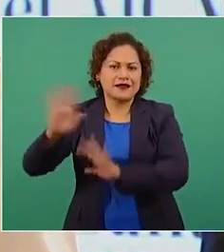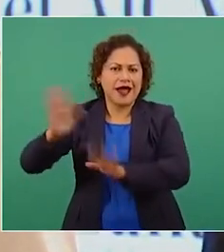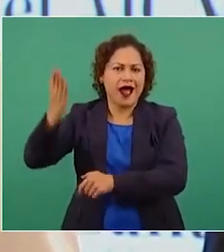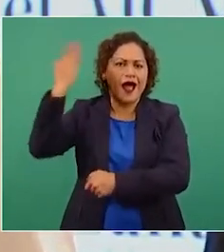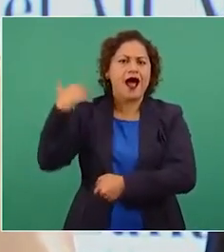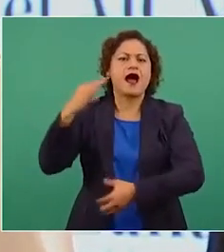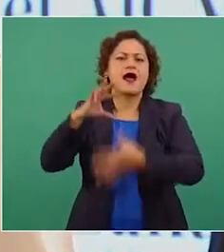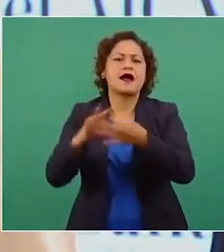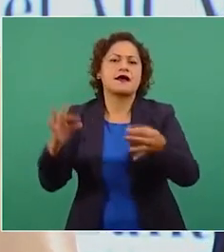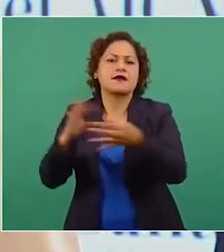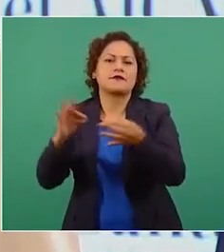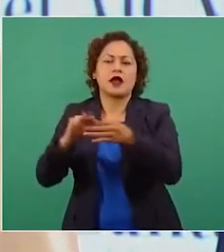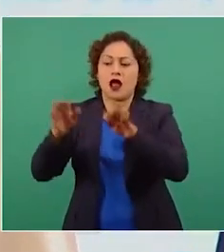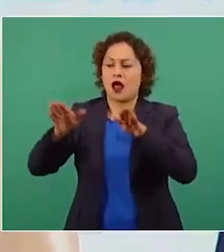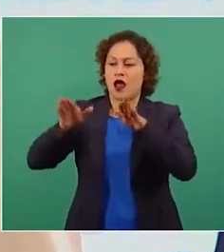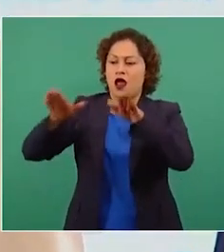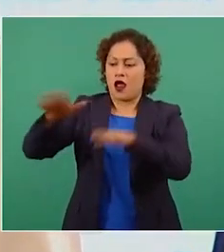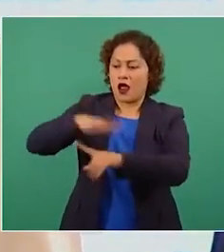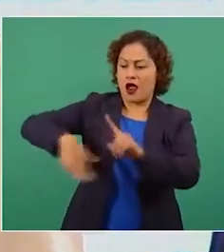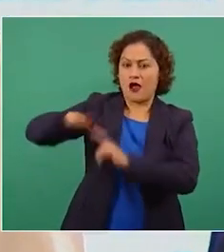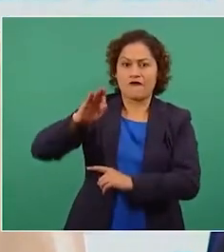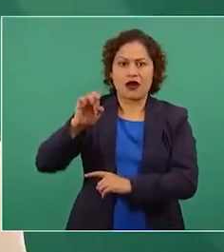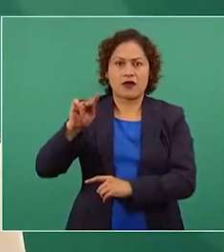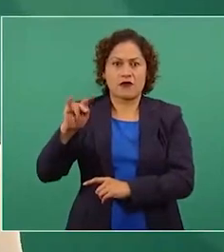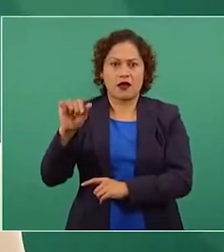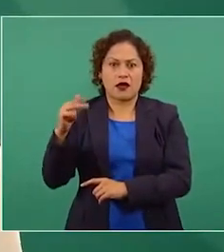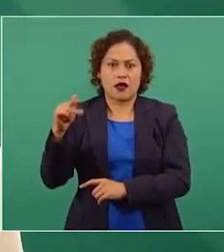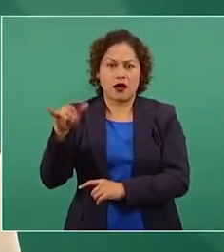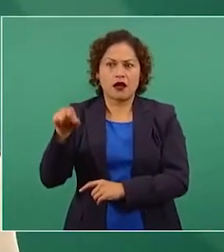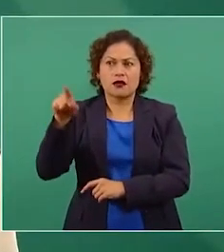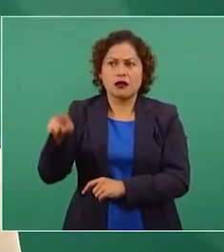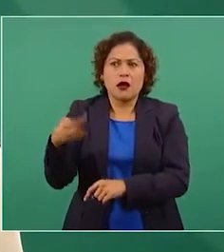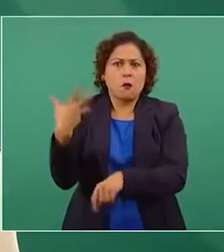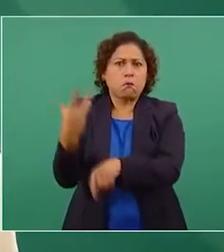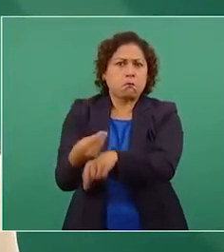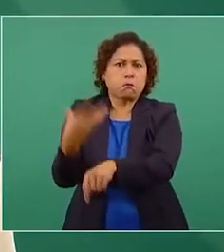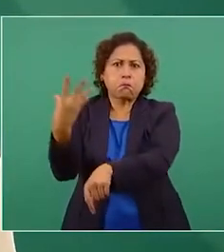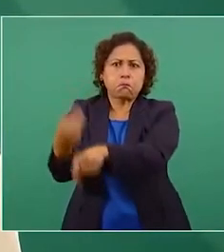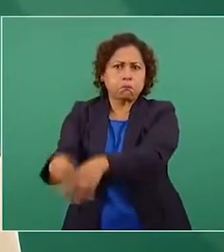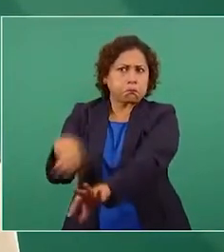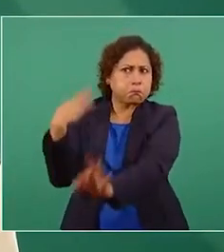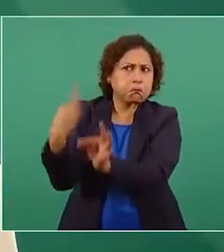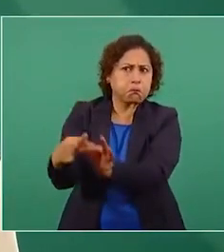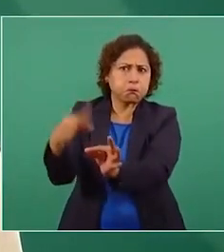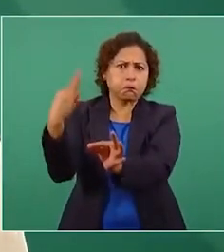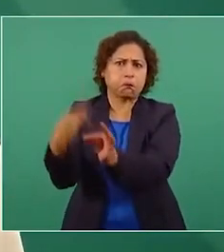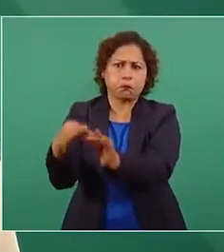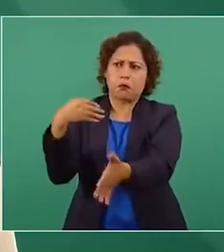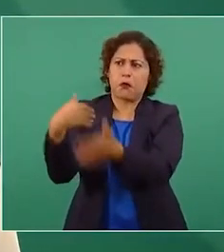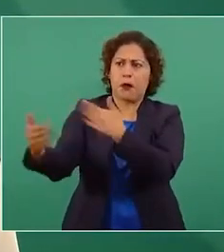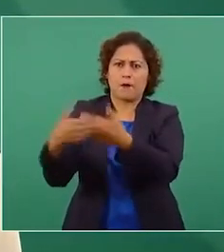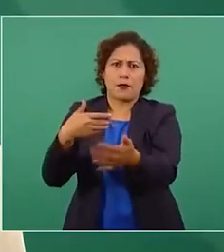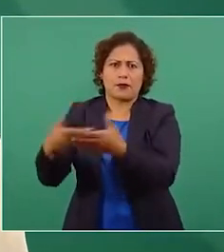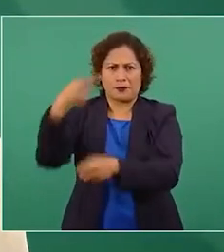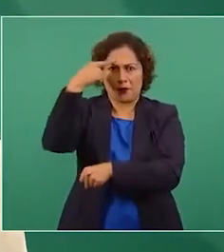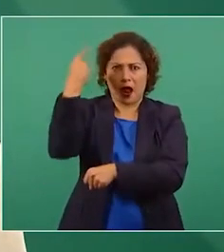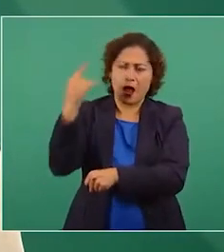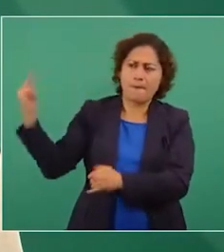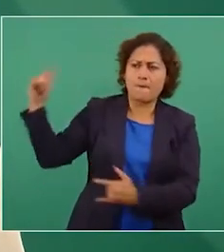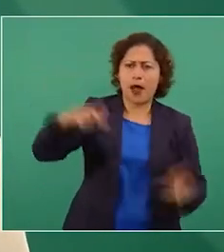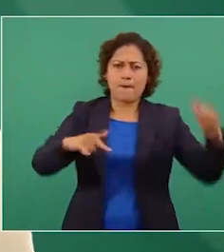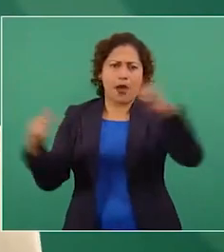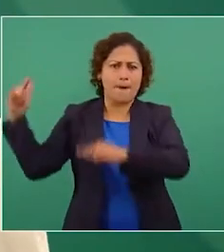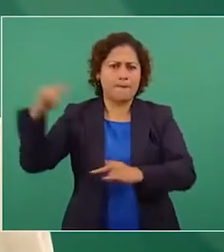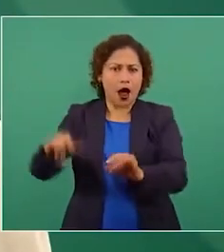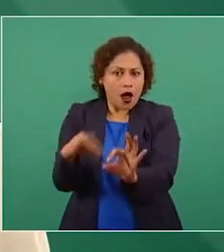estará equipado con la más alta tecnología para brindar la mayor seguridad en las operaciones aéreas, al impulsar el